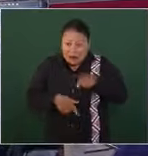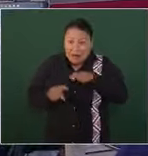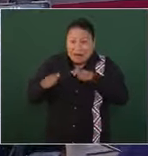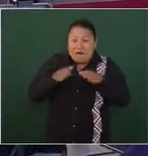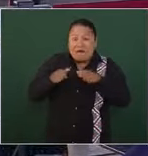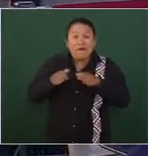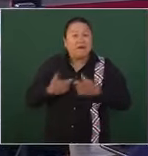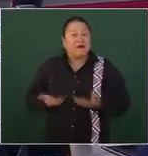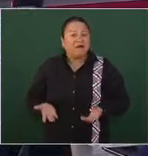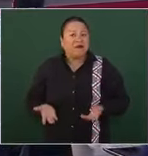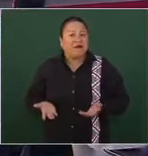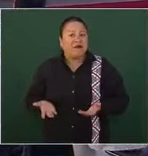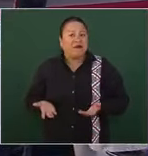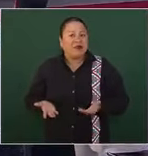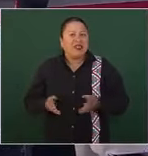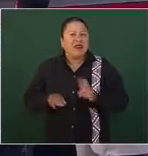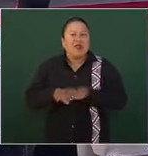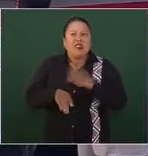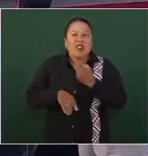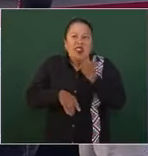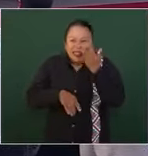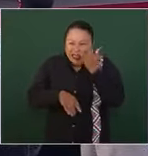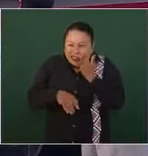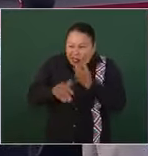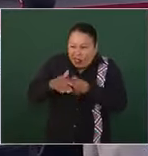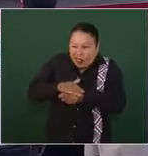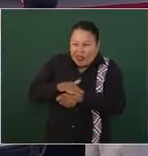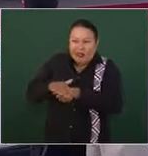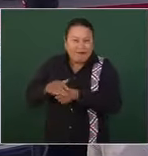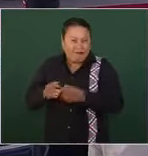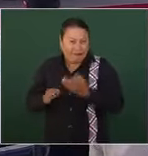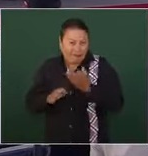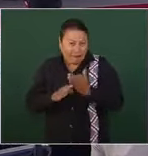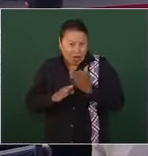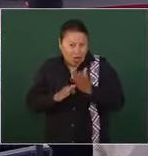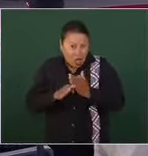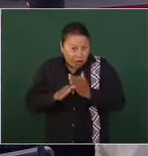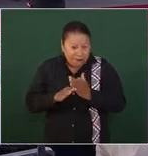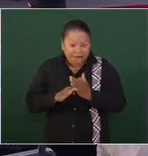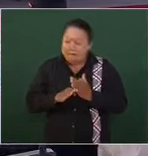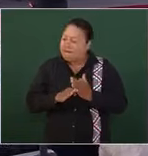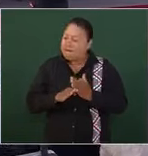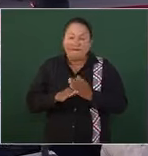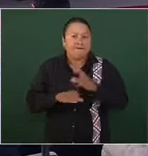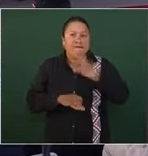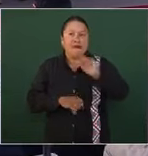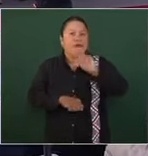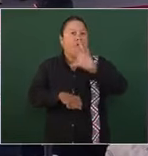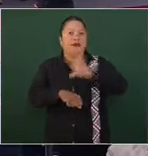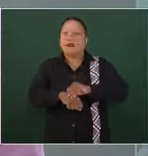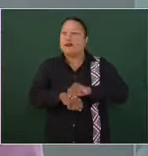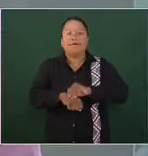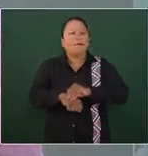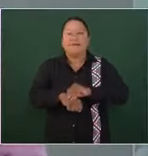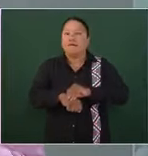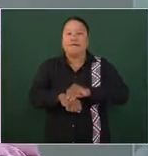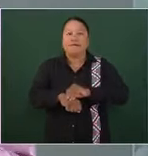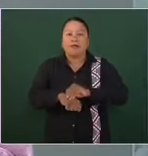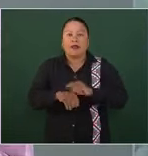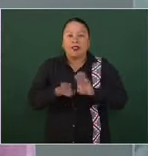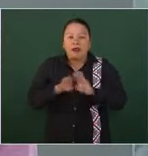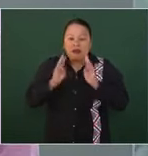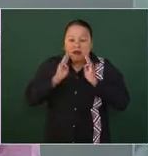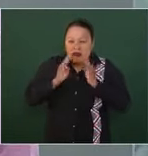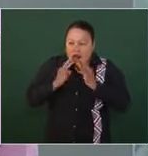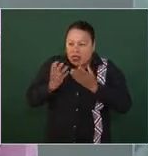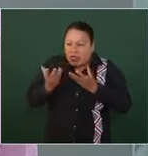por esa complicidad. Ahora no se permite la asociación